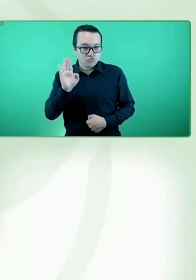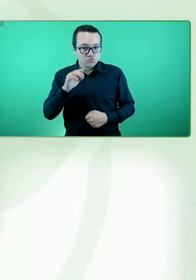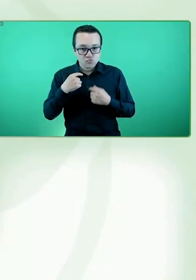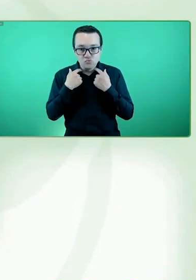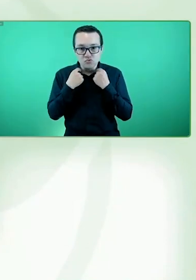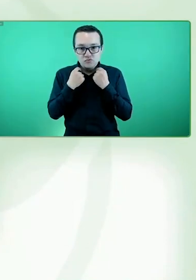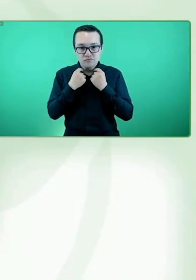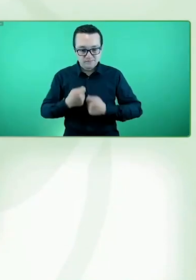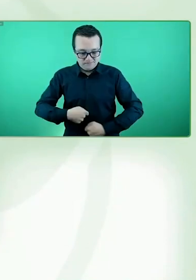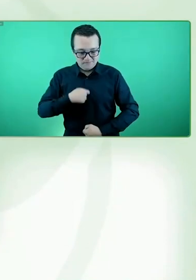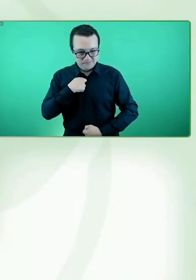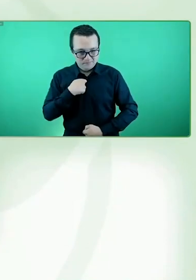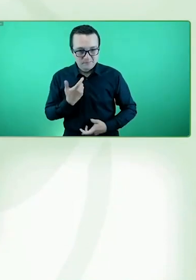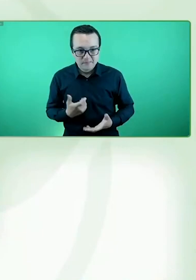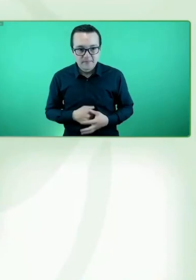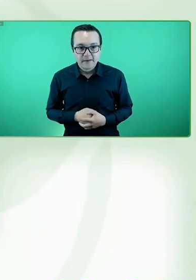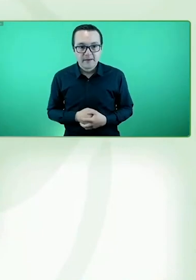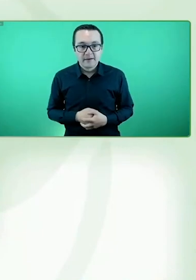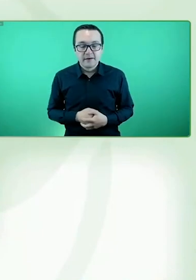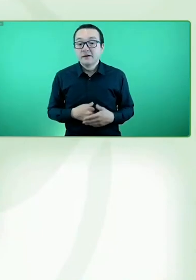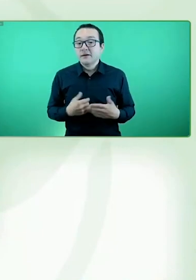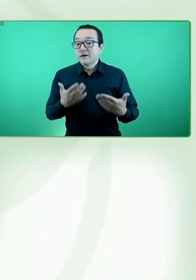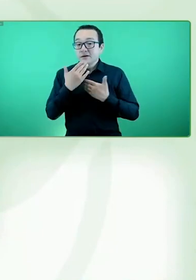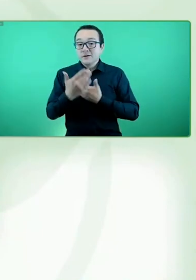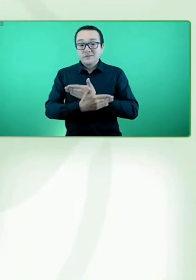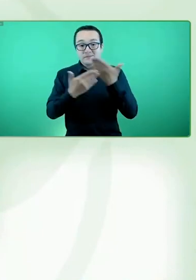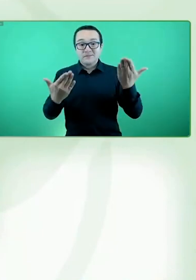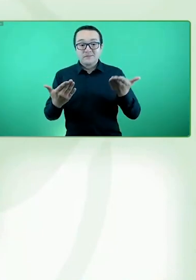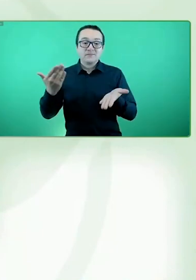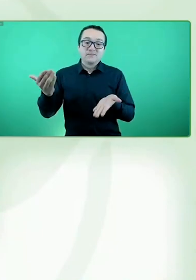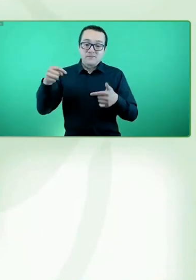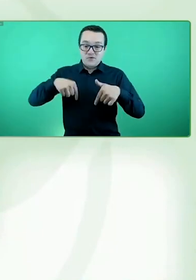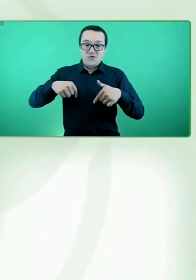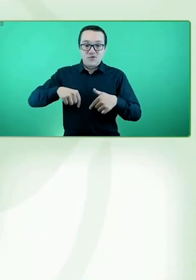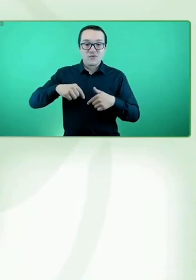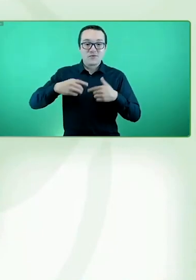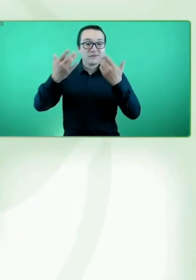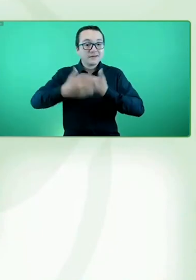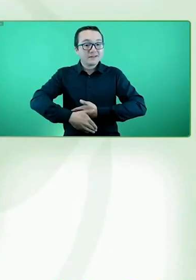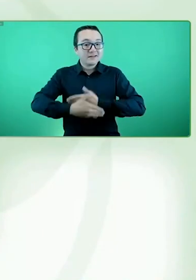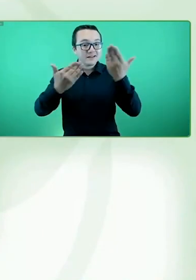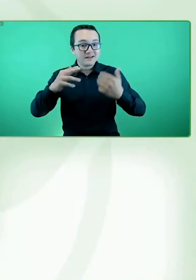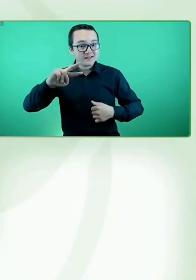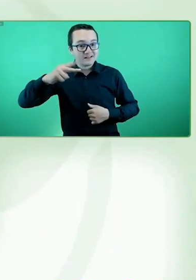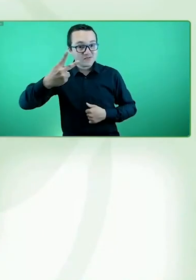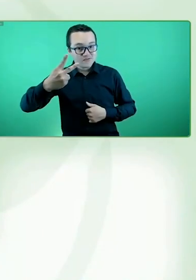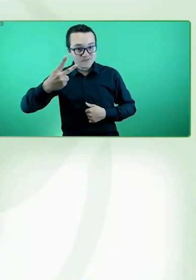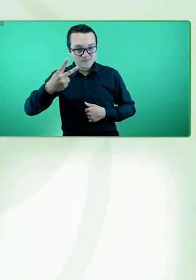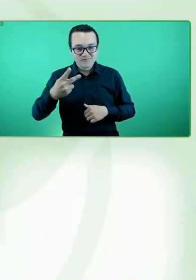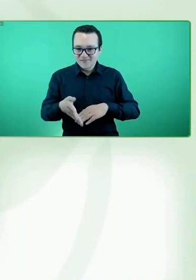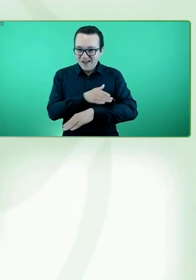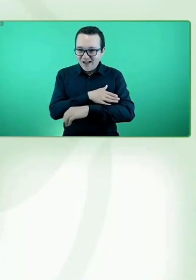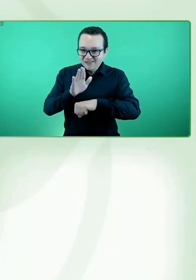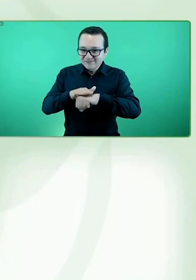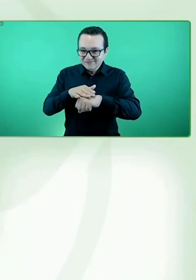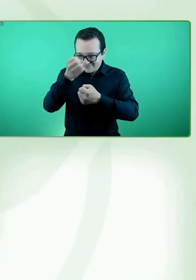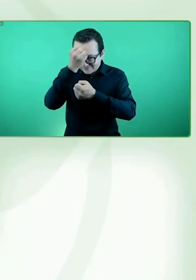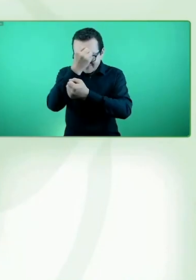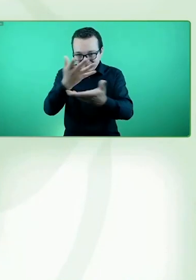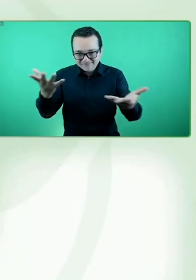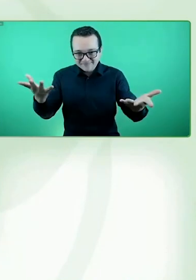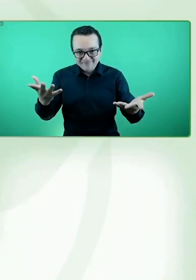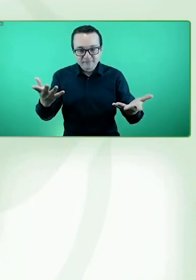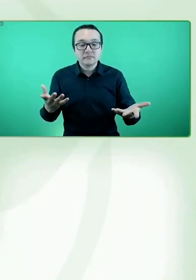día de jornada. Tal como he podido compartirles estos días, para nosotros